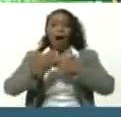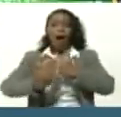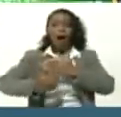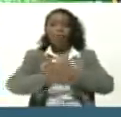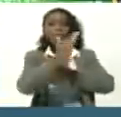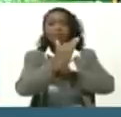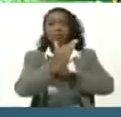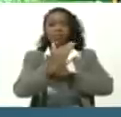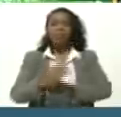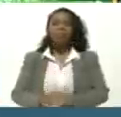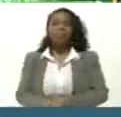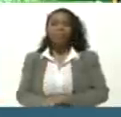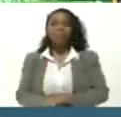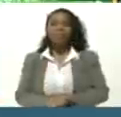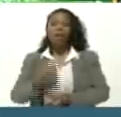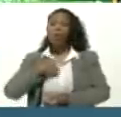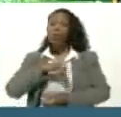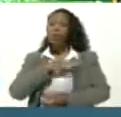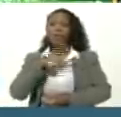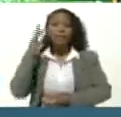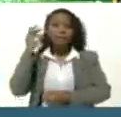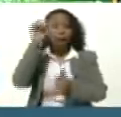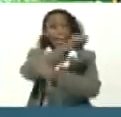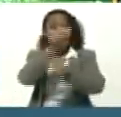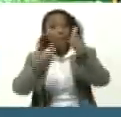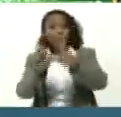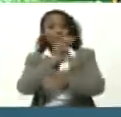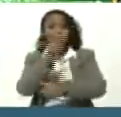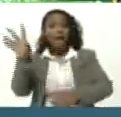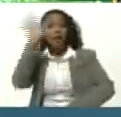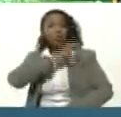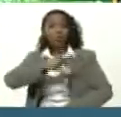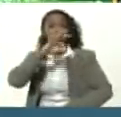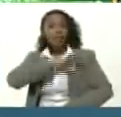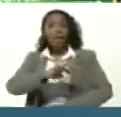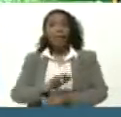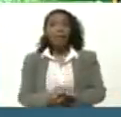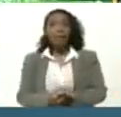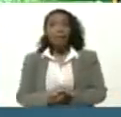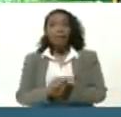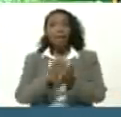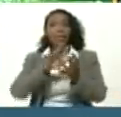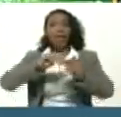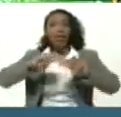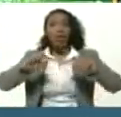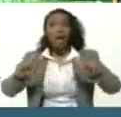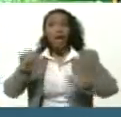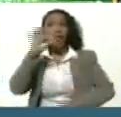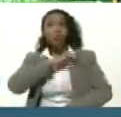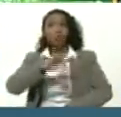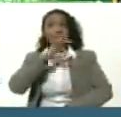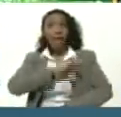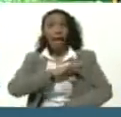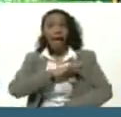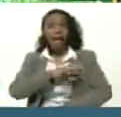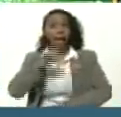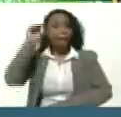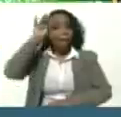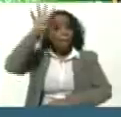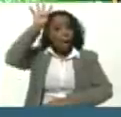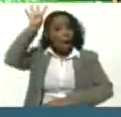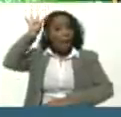Está nuestro vicepresidente Del socialismo Territorial y social Mervin